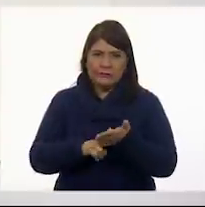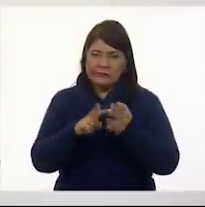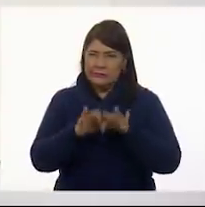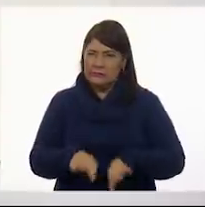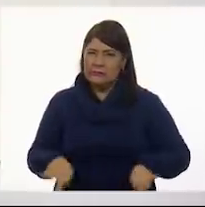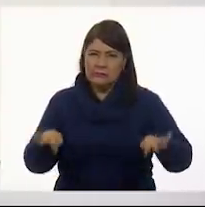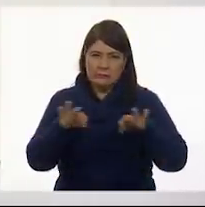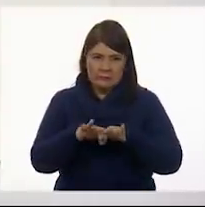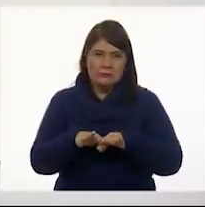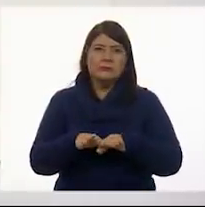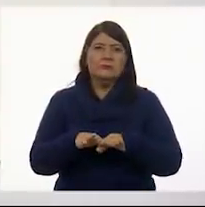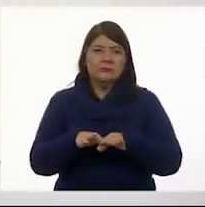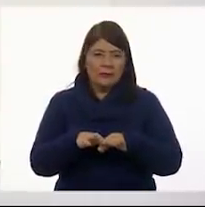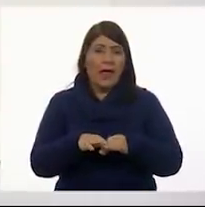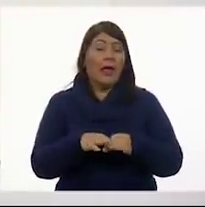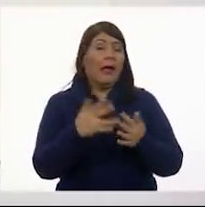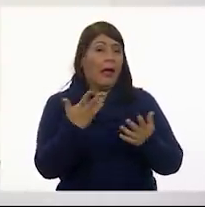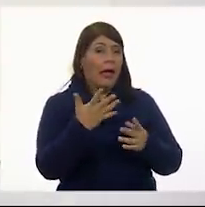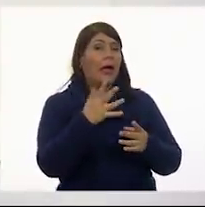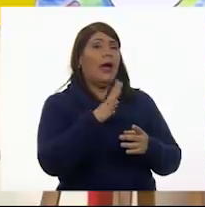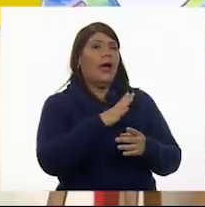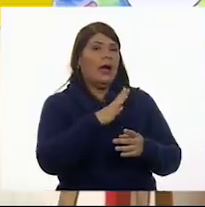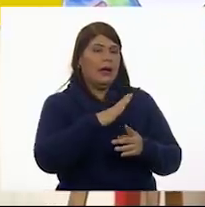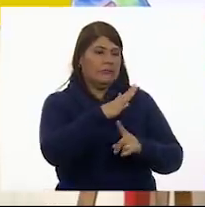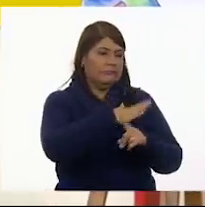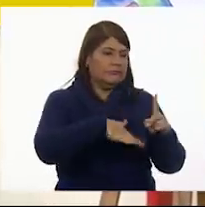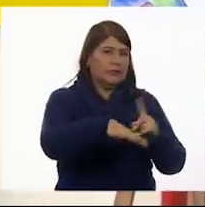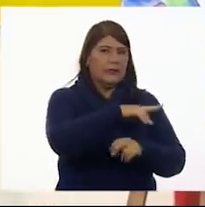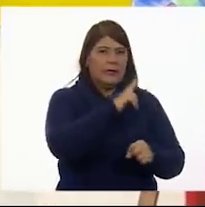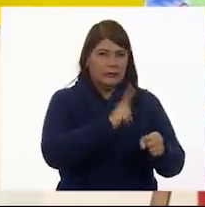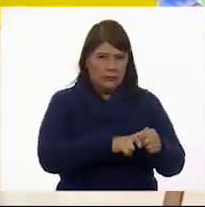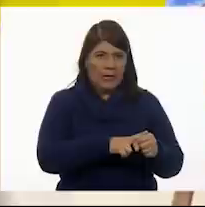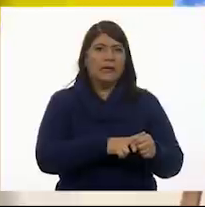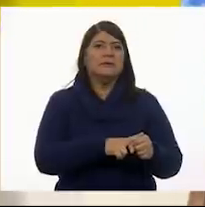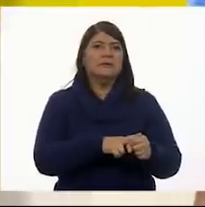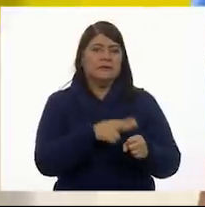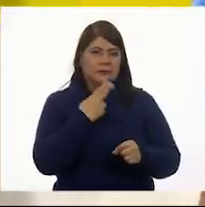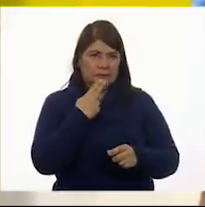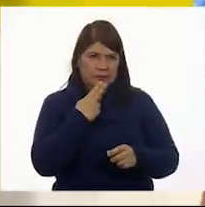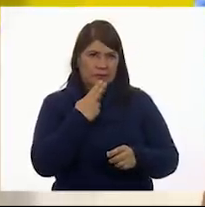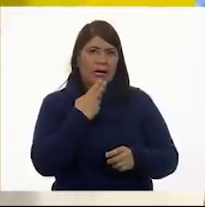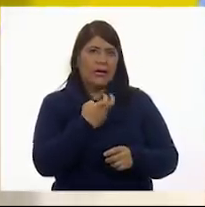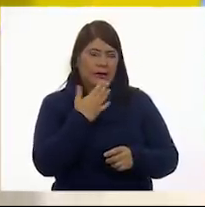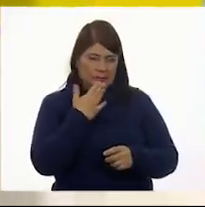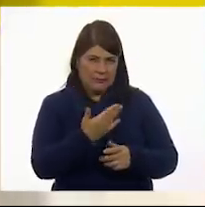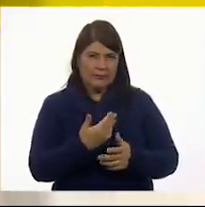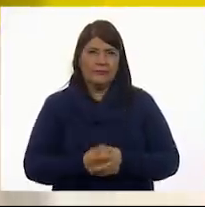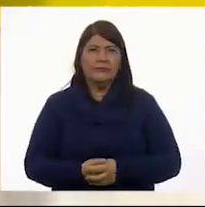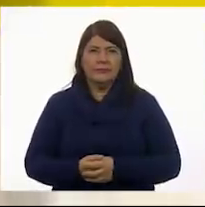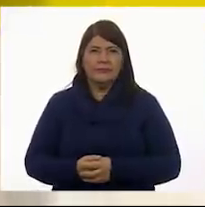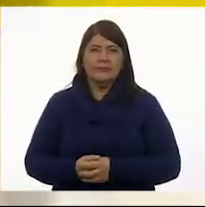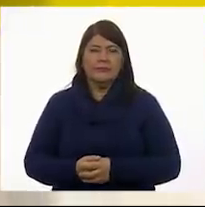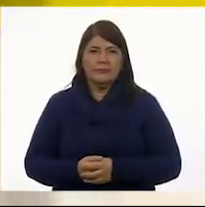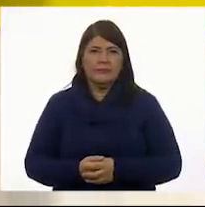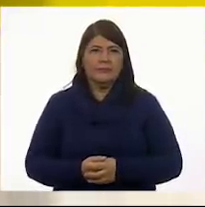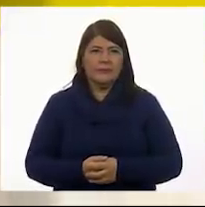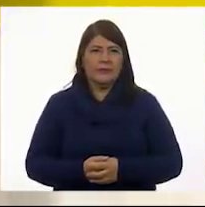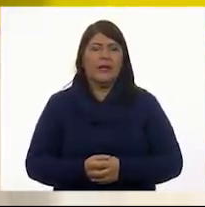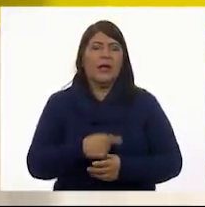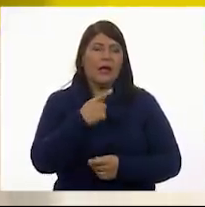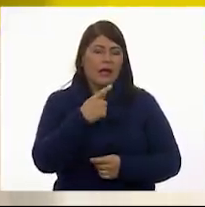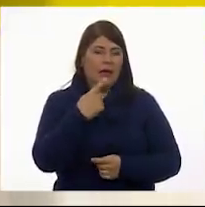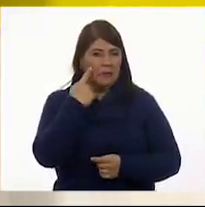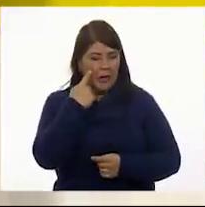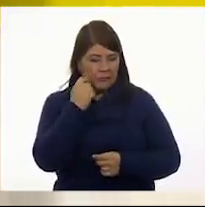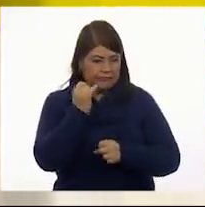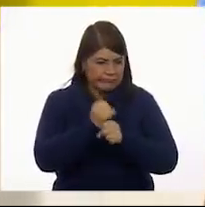La necesitamos. Es un elemento natural, Bri. Es un elemento natural, por elemento natural, agente Britza. Muy bien. Está resolviendo el caso